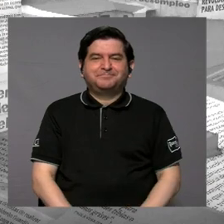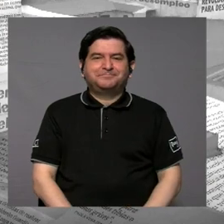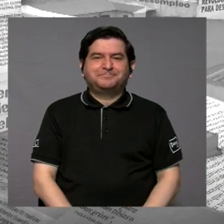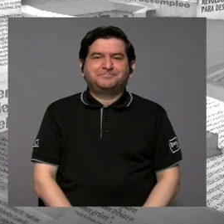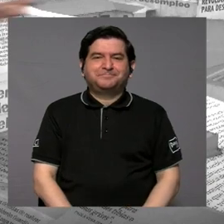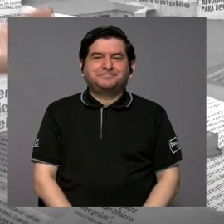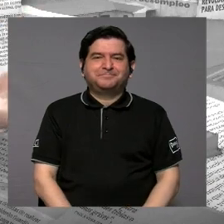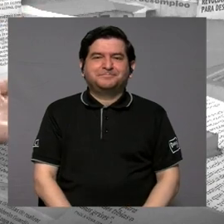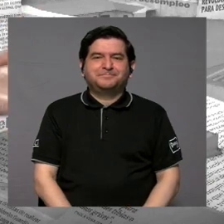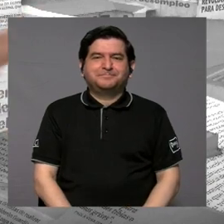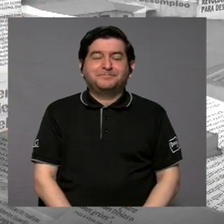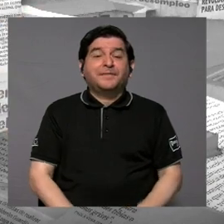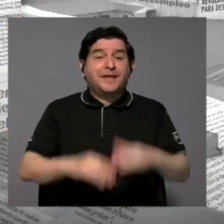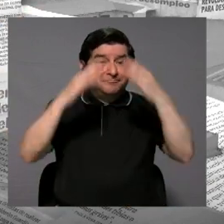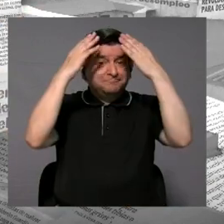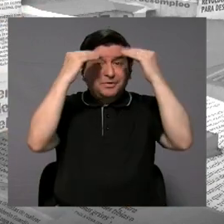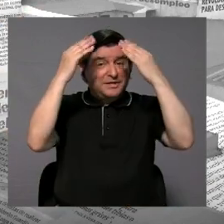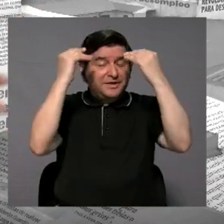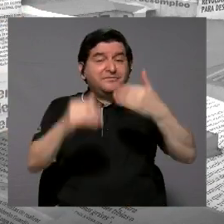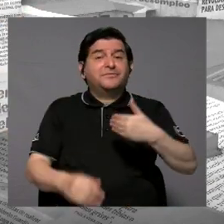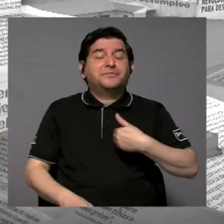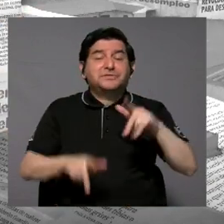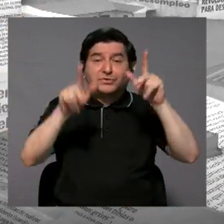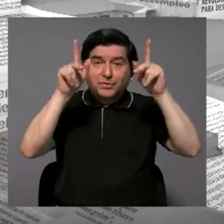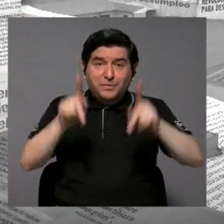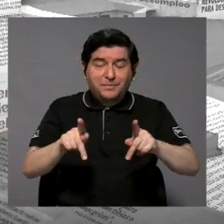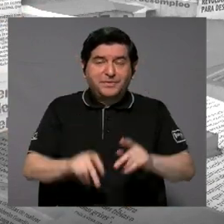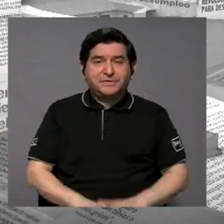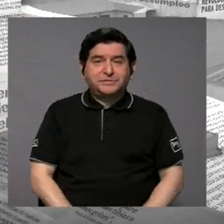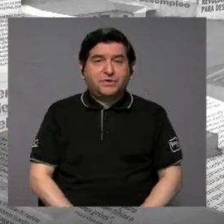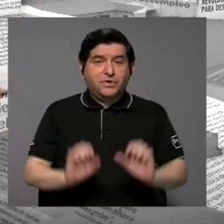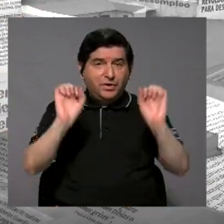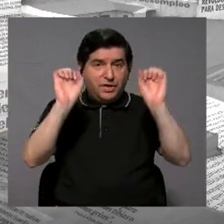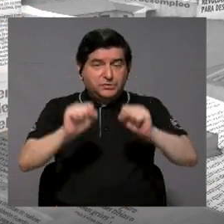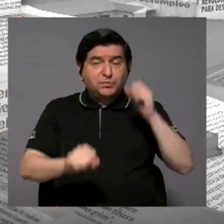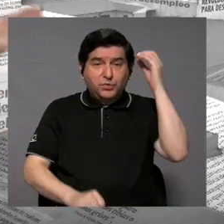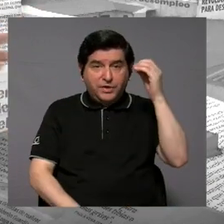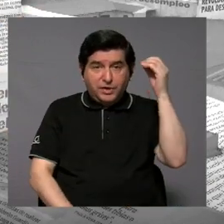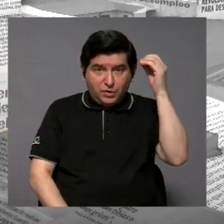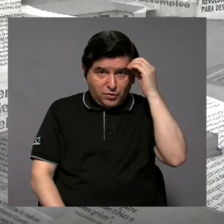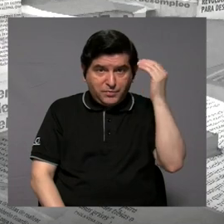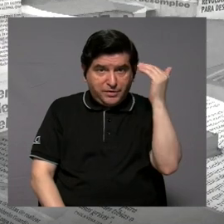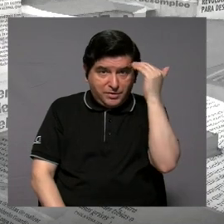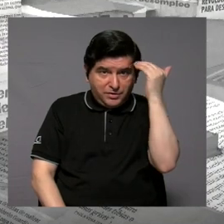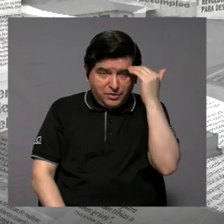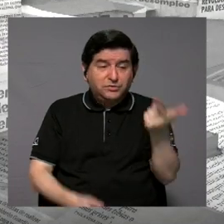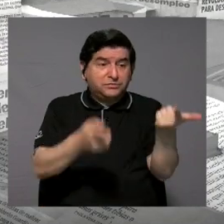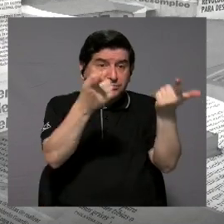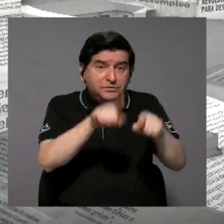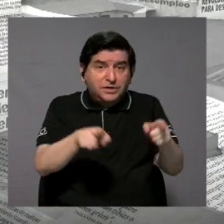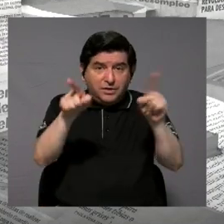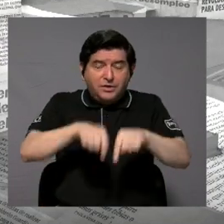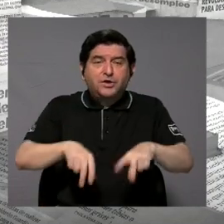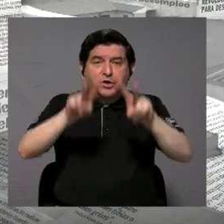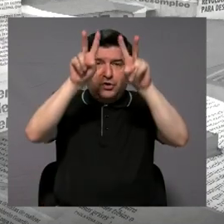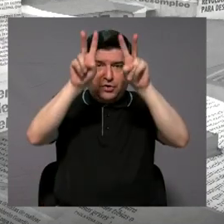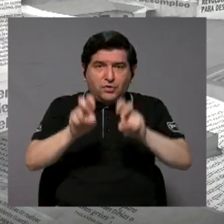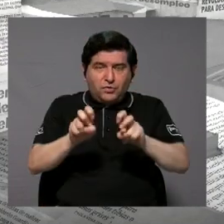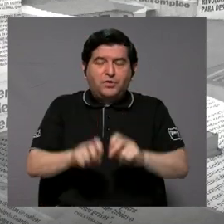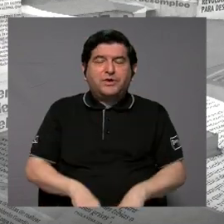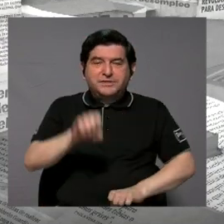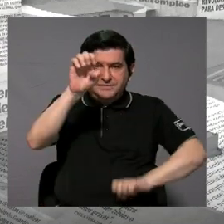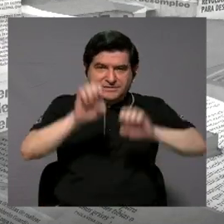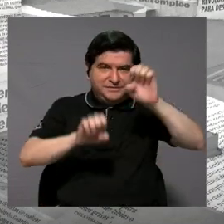ahí está la información para que la gente tome opinión sobre lo que está sucediendo con las